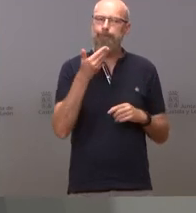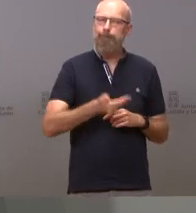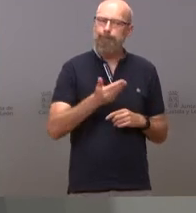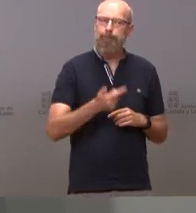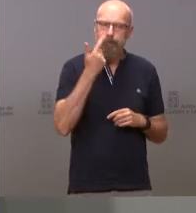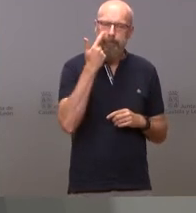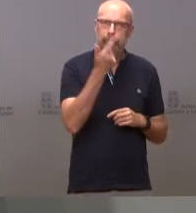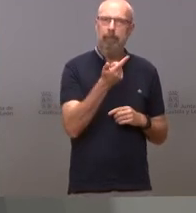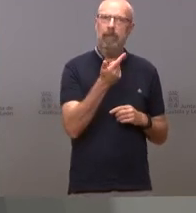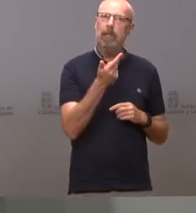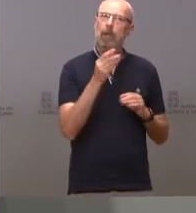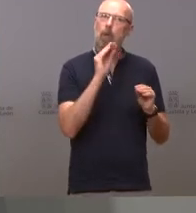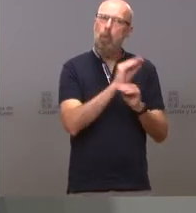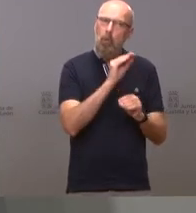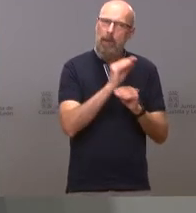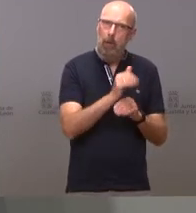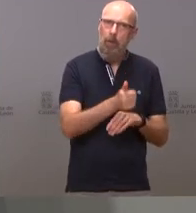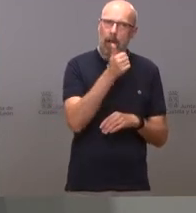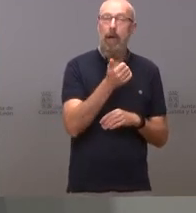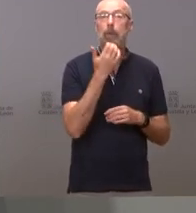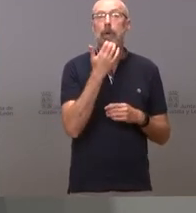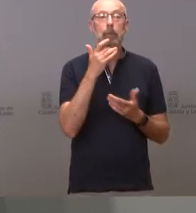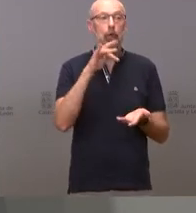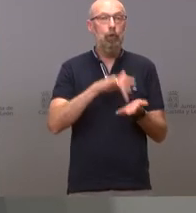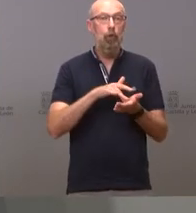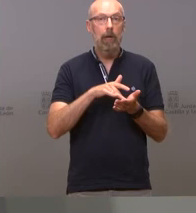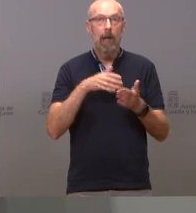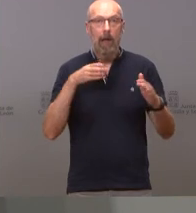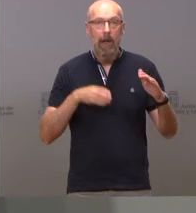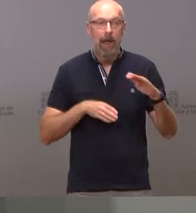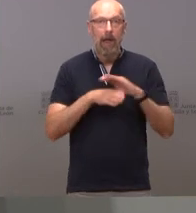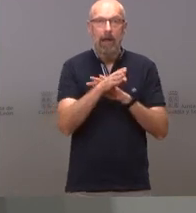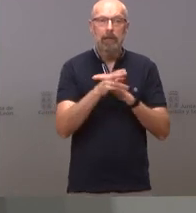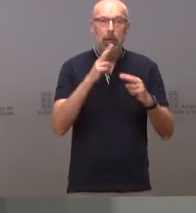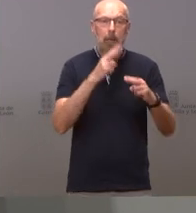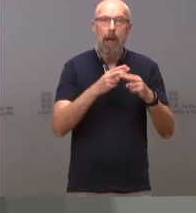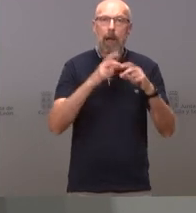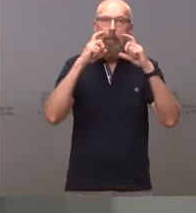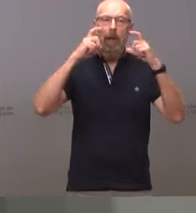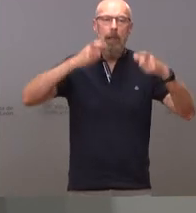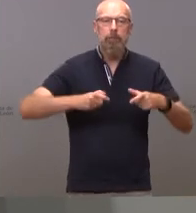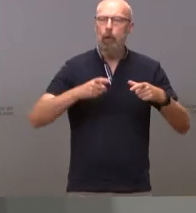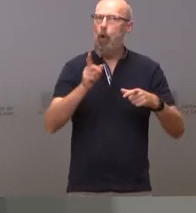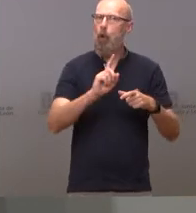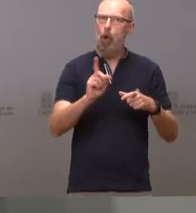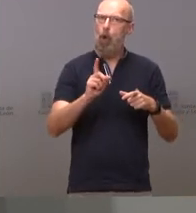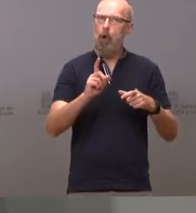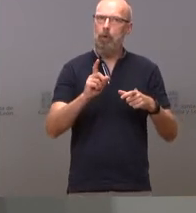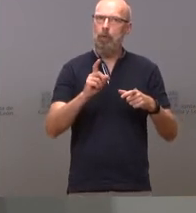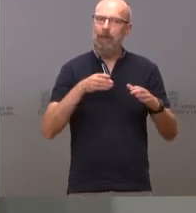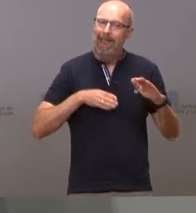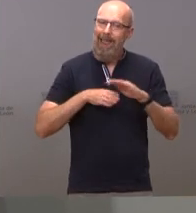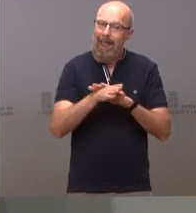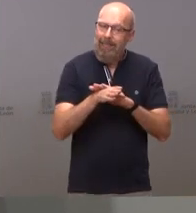contacto social y insistirle a la gente que la gente cuando entra en un pub no se tiene que quitar la mascarilla que cuando entra en un bar no se tiene que quitar la